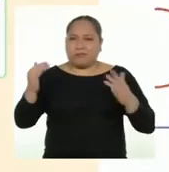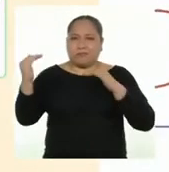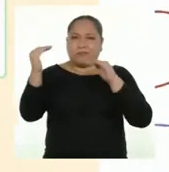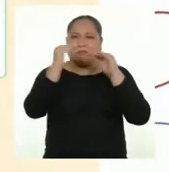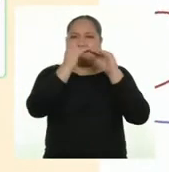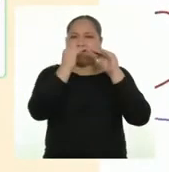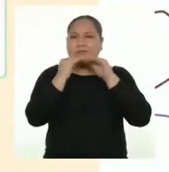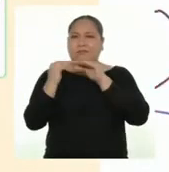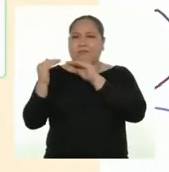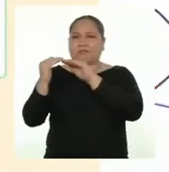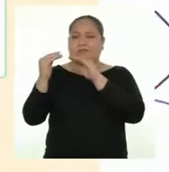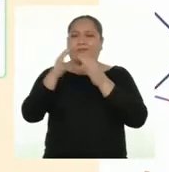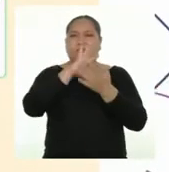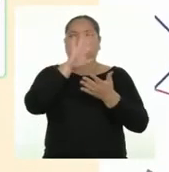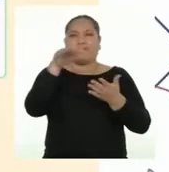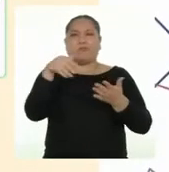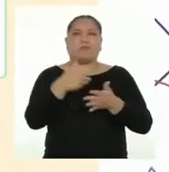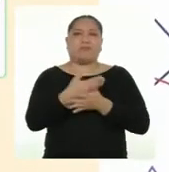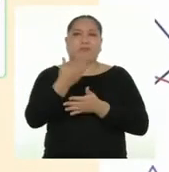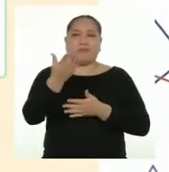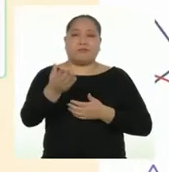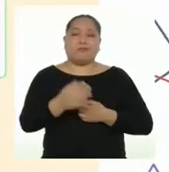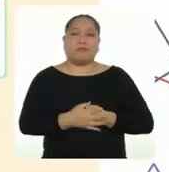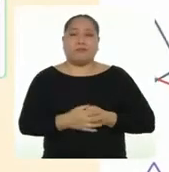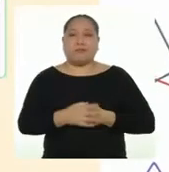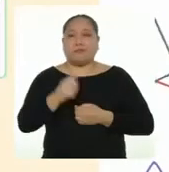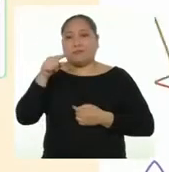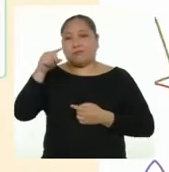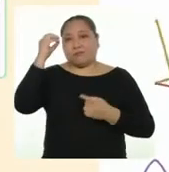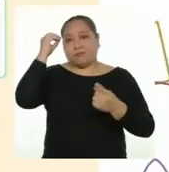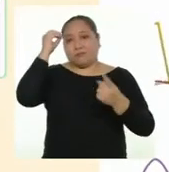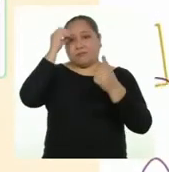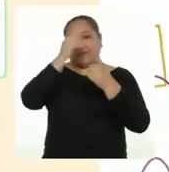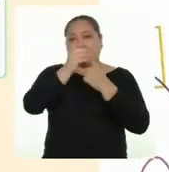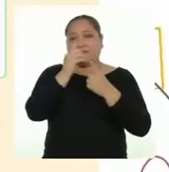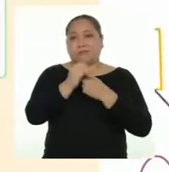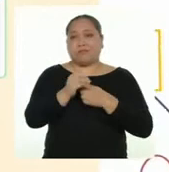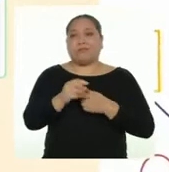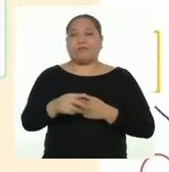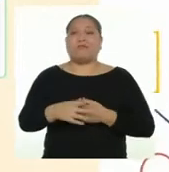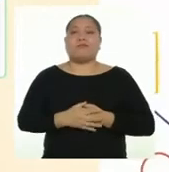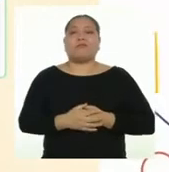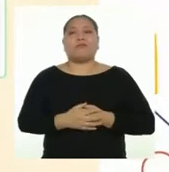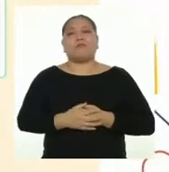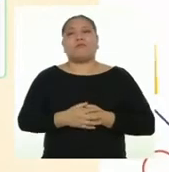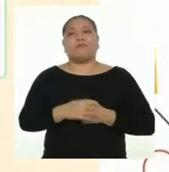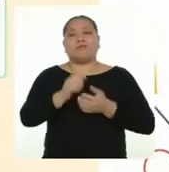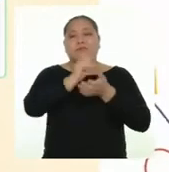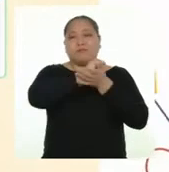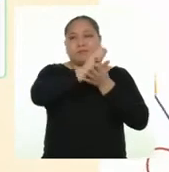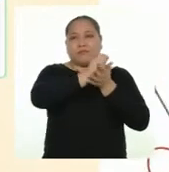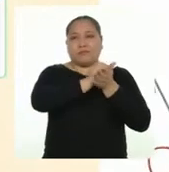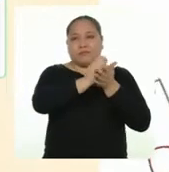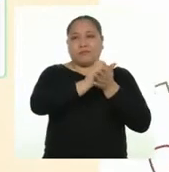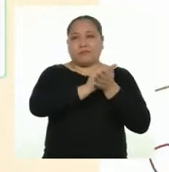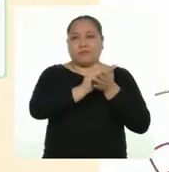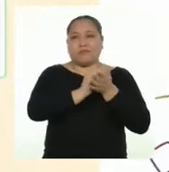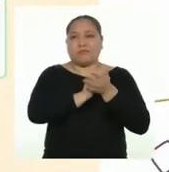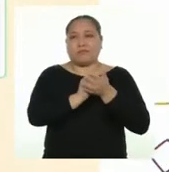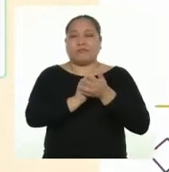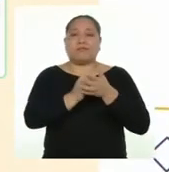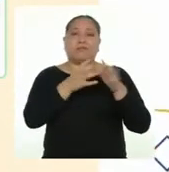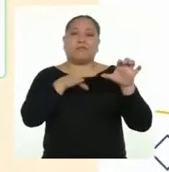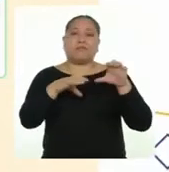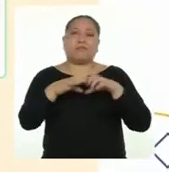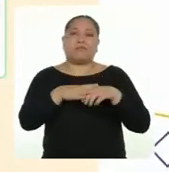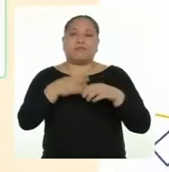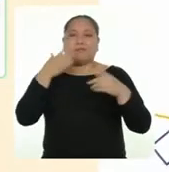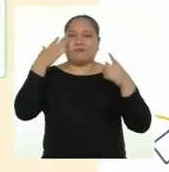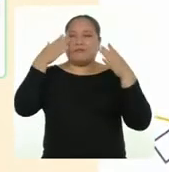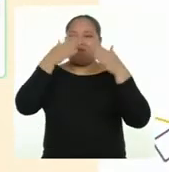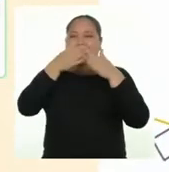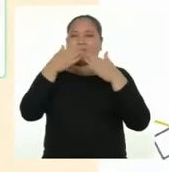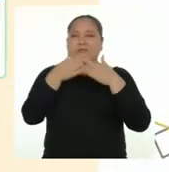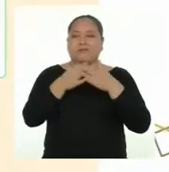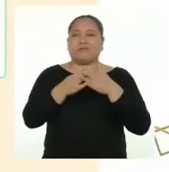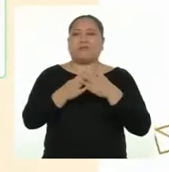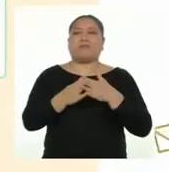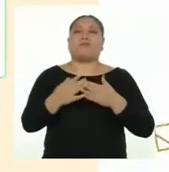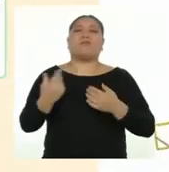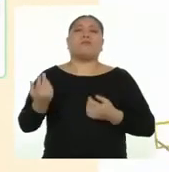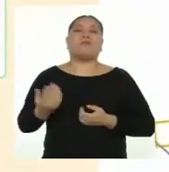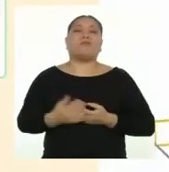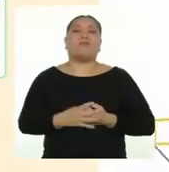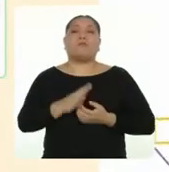trato igualitario entre todas y todos? Y para ello, nos hemos propuesto escribir un afiche con una acción concreta para fomentar un trato